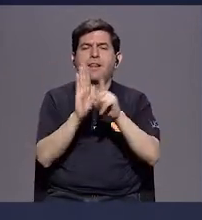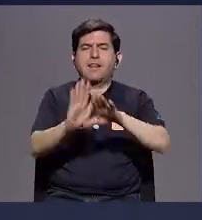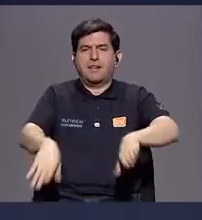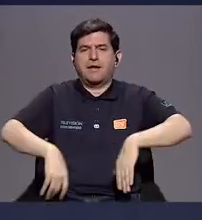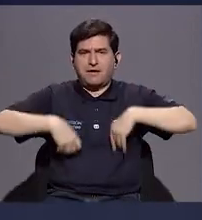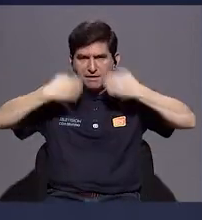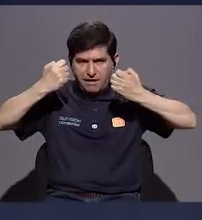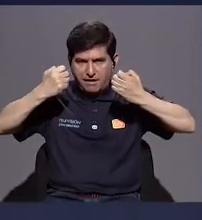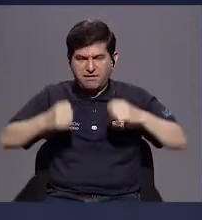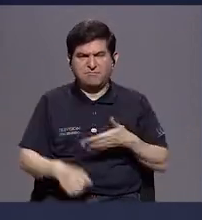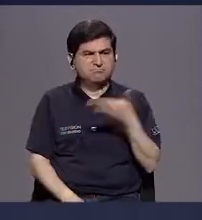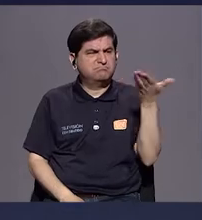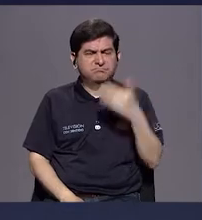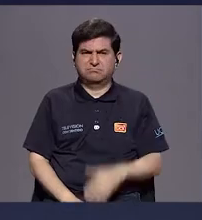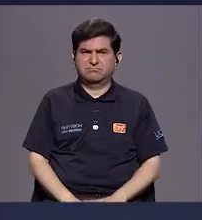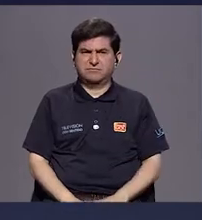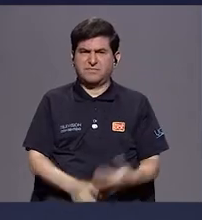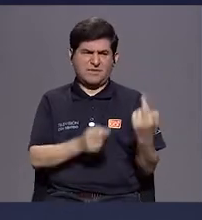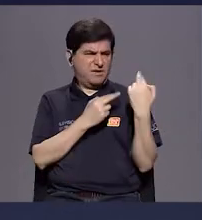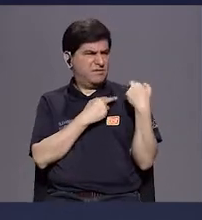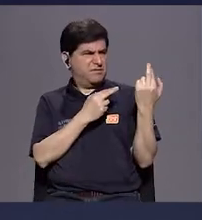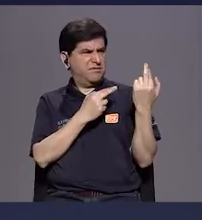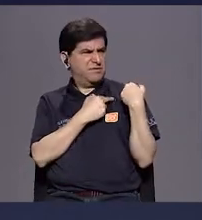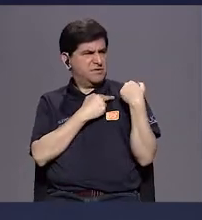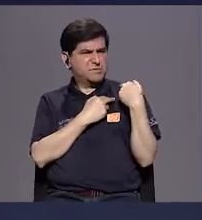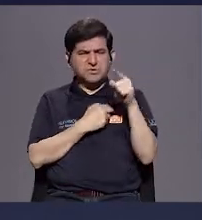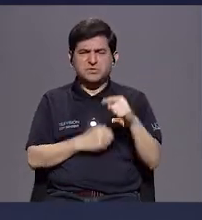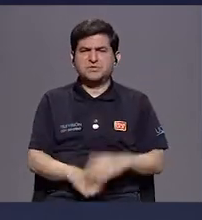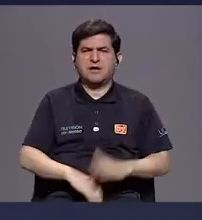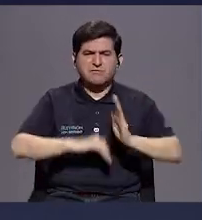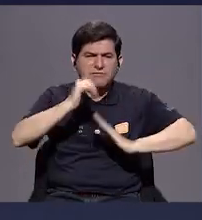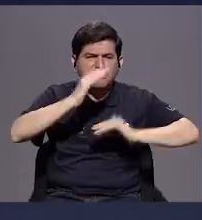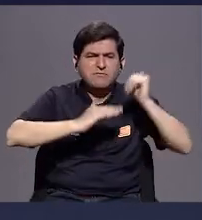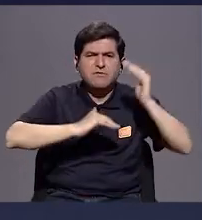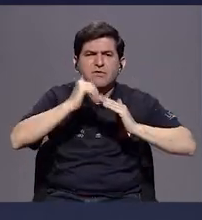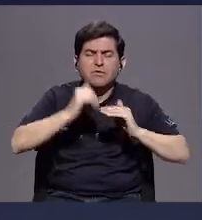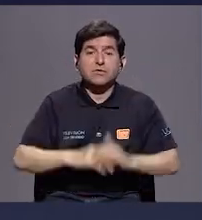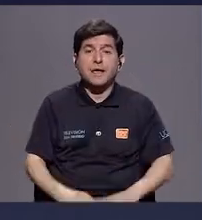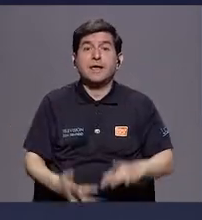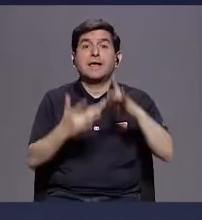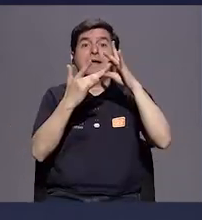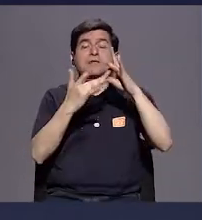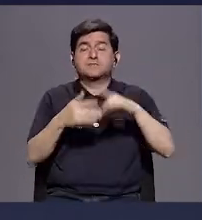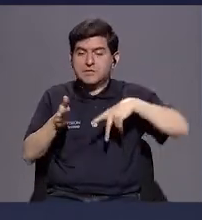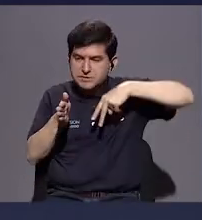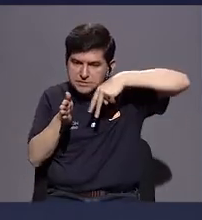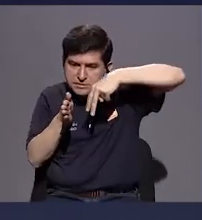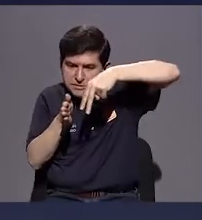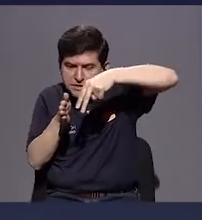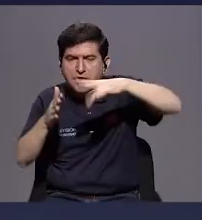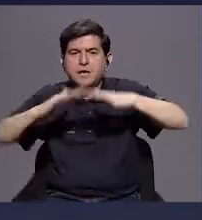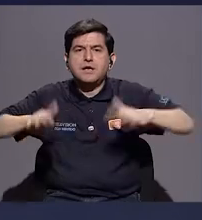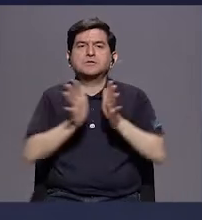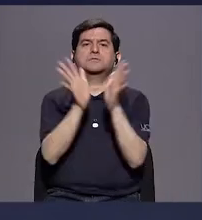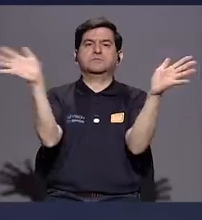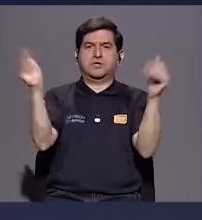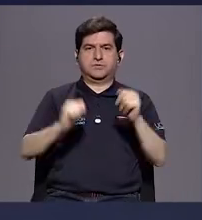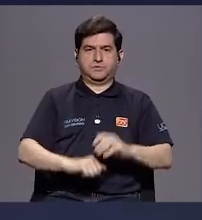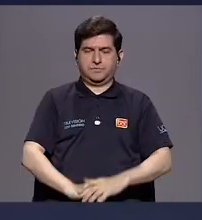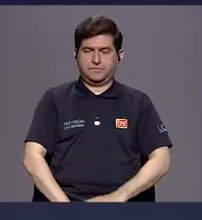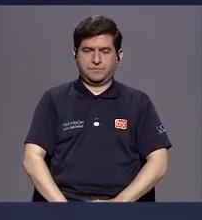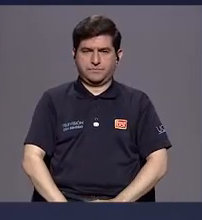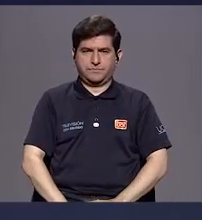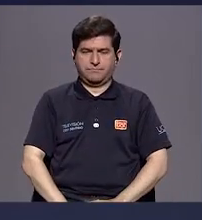que existen en cuanto a quién es el responsable de la construcción de sobre todo las aceras y espacios públicos.